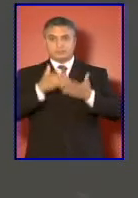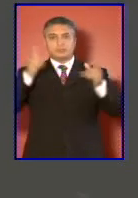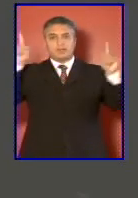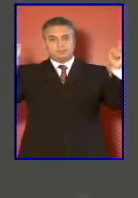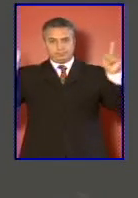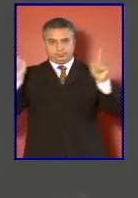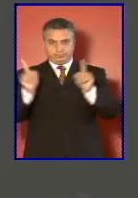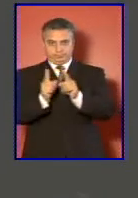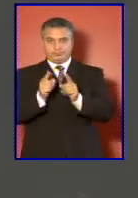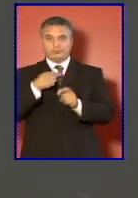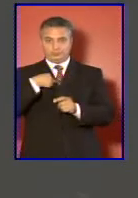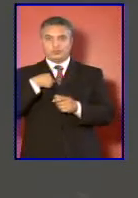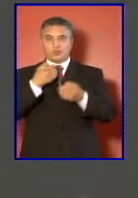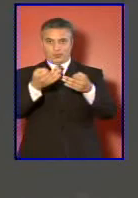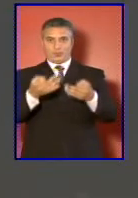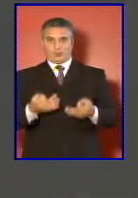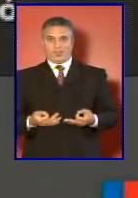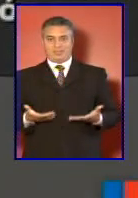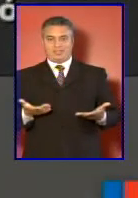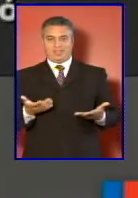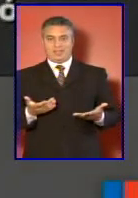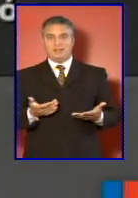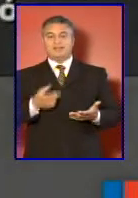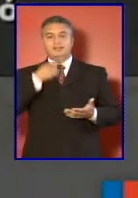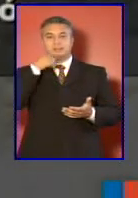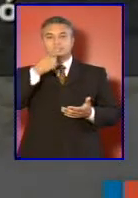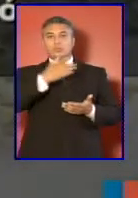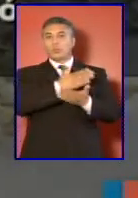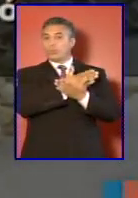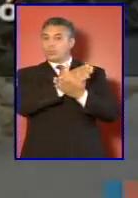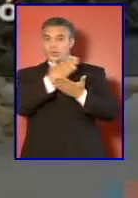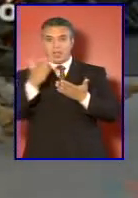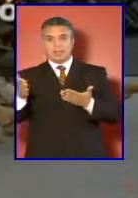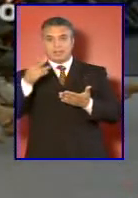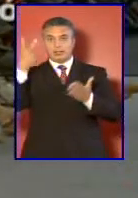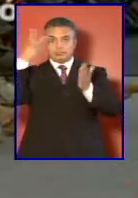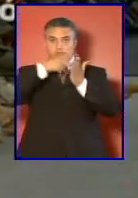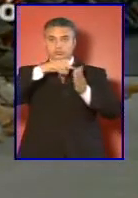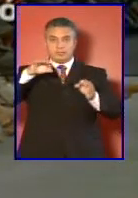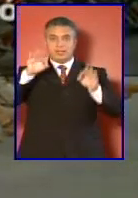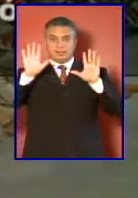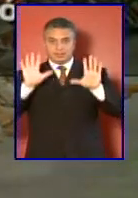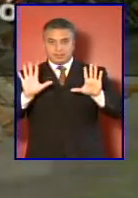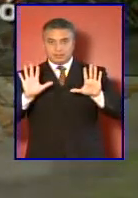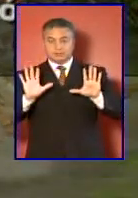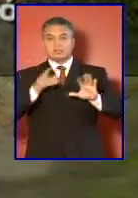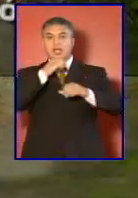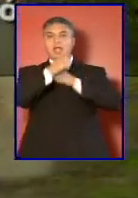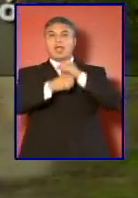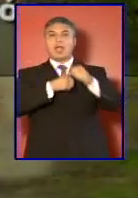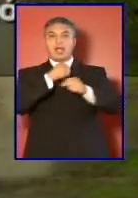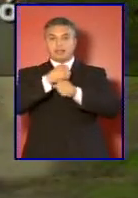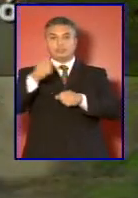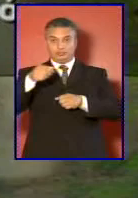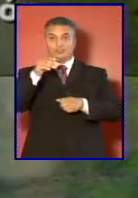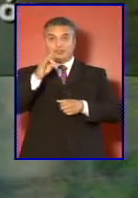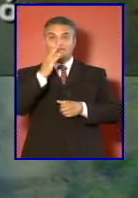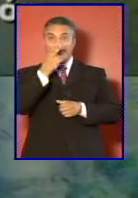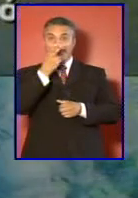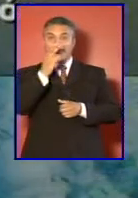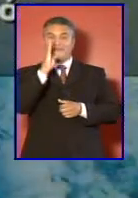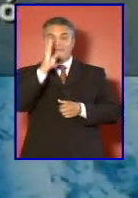sintetizando esta cuenta durante el 2010 año del bicentenario